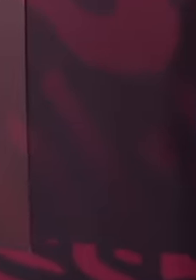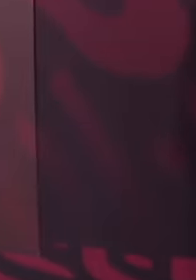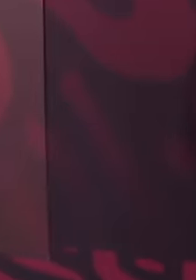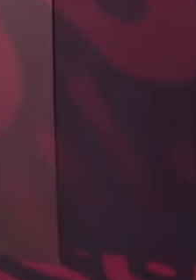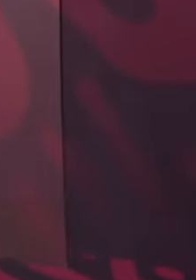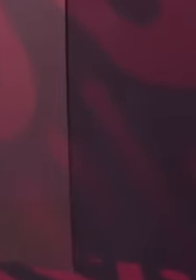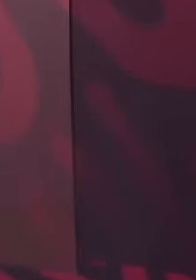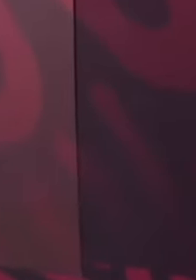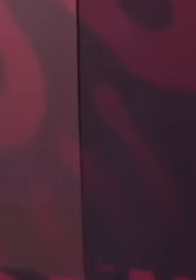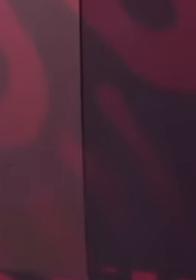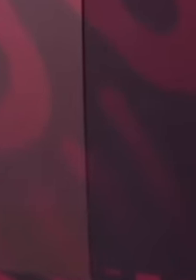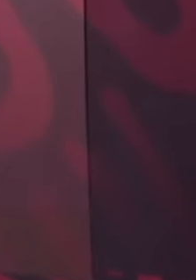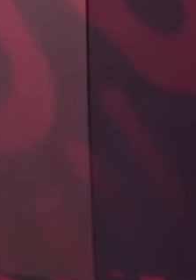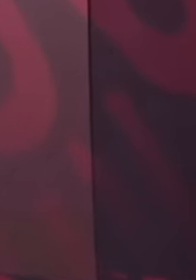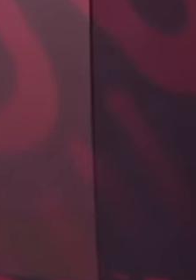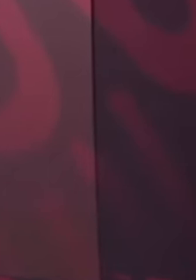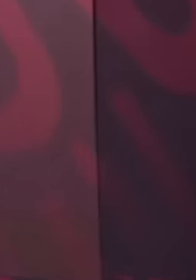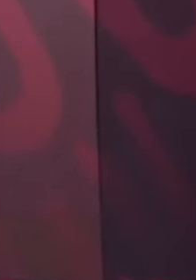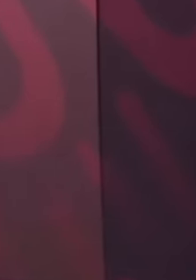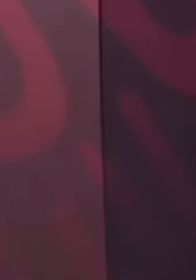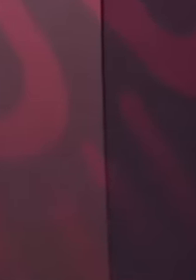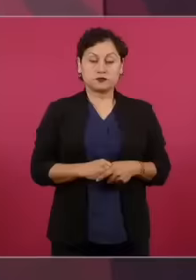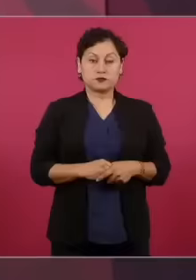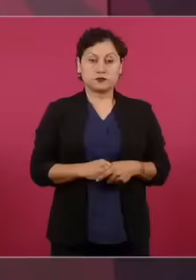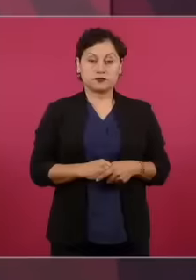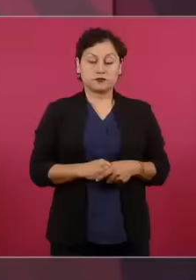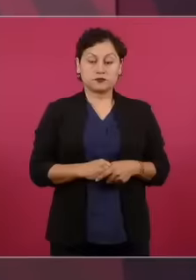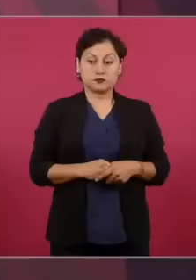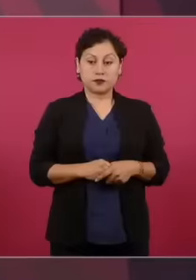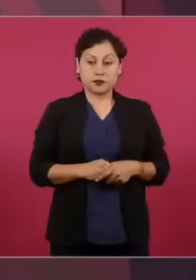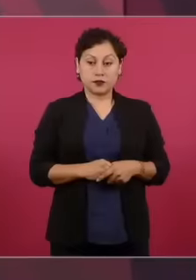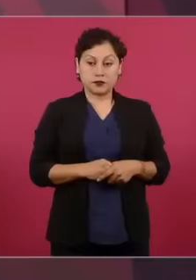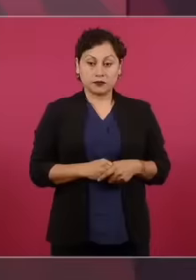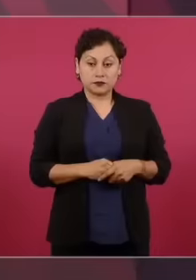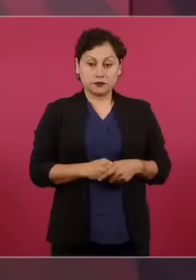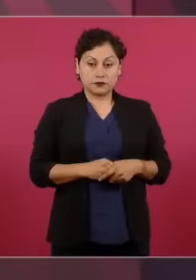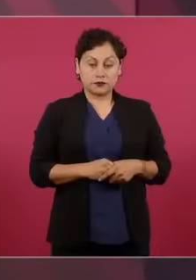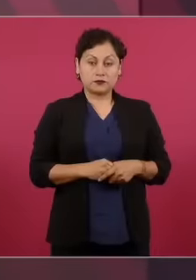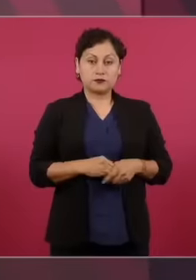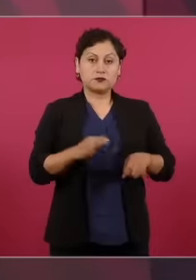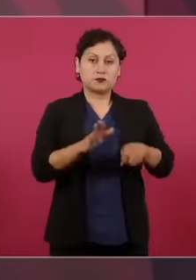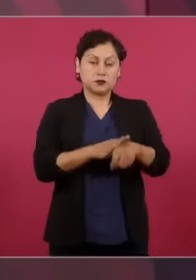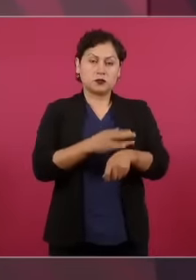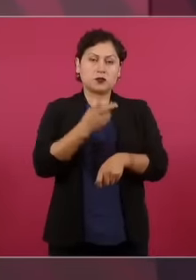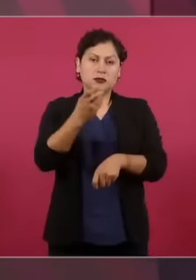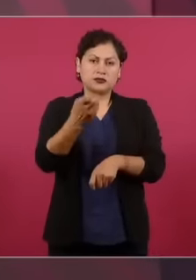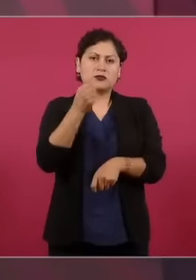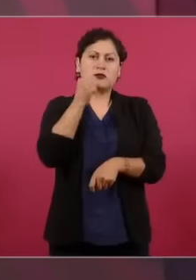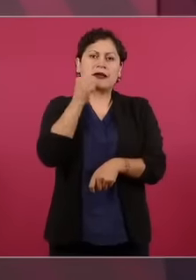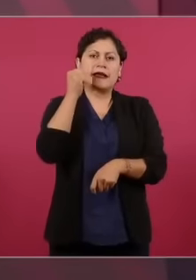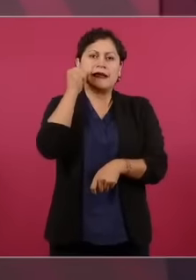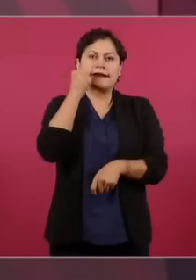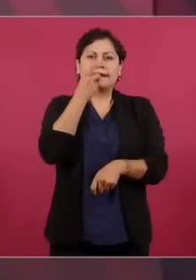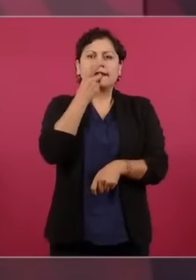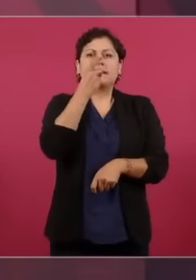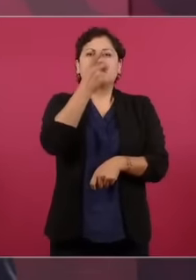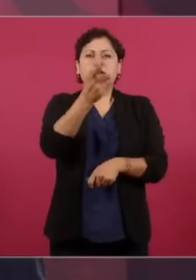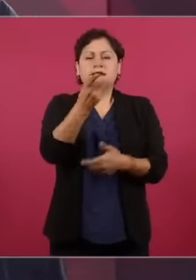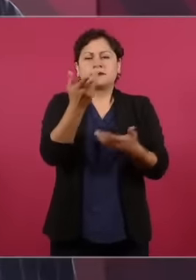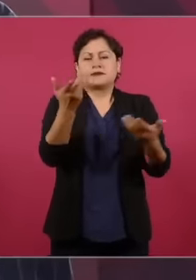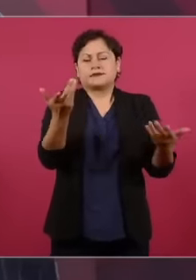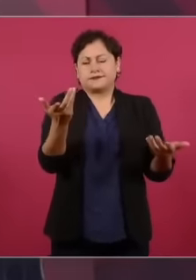dije a reserva de que ya sabemos que mañana los medios y seguramente